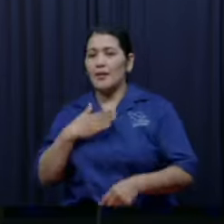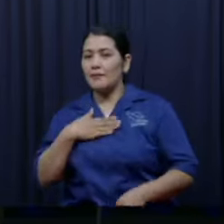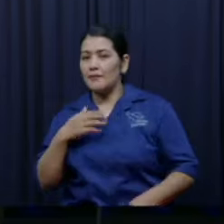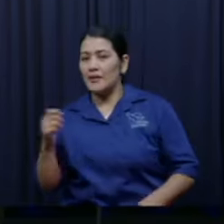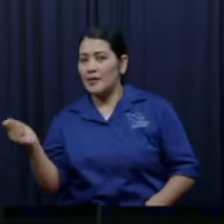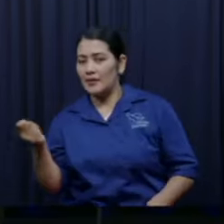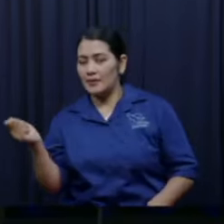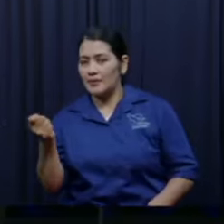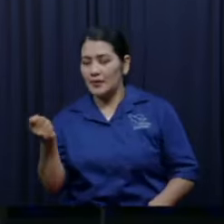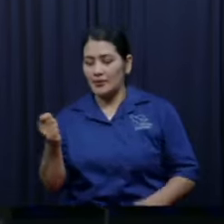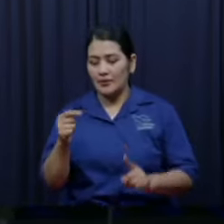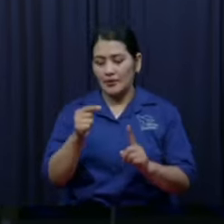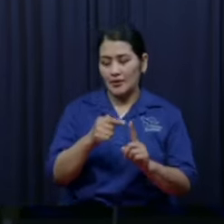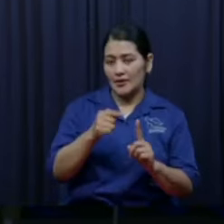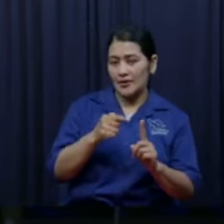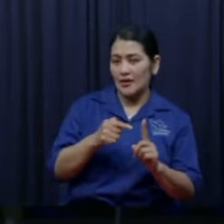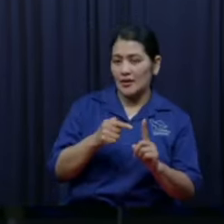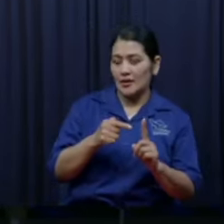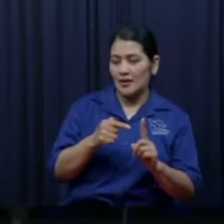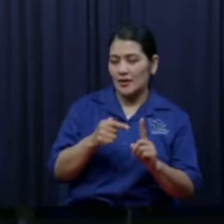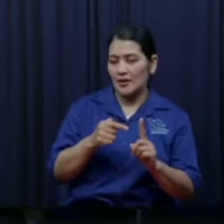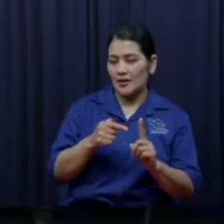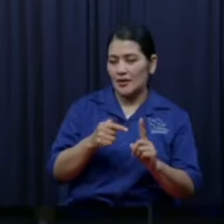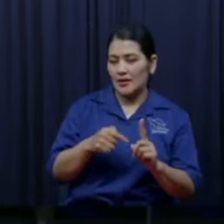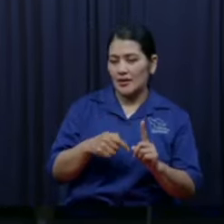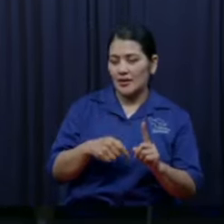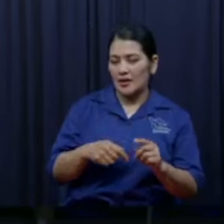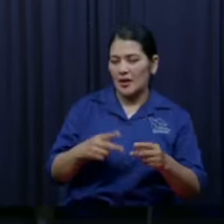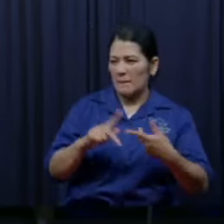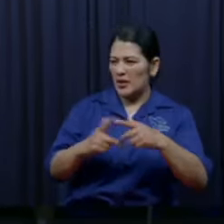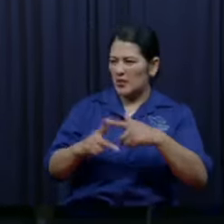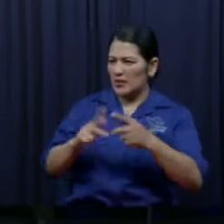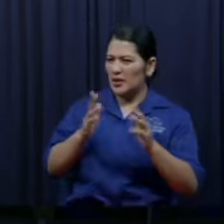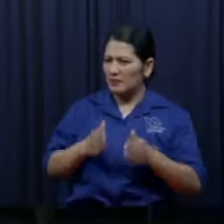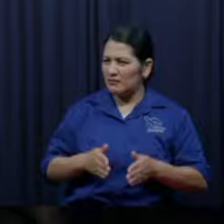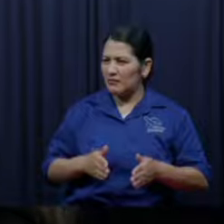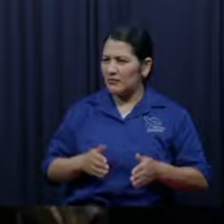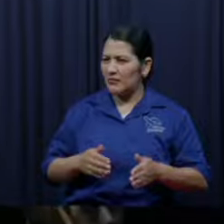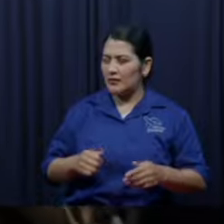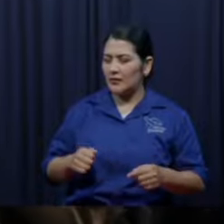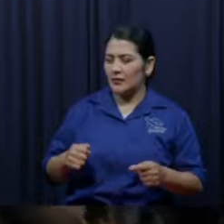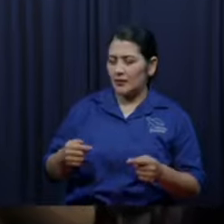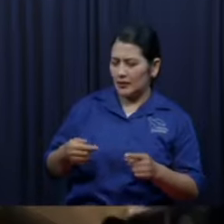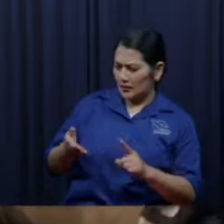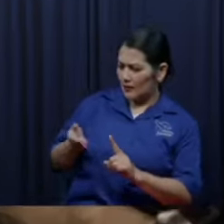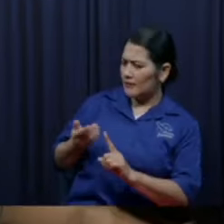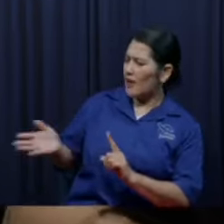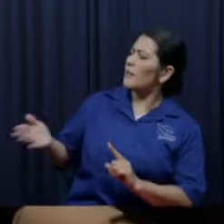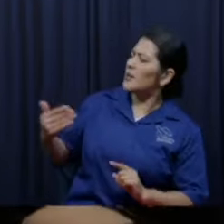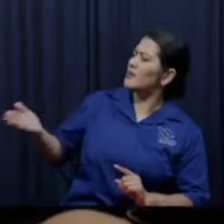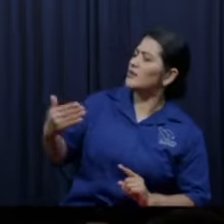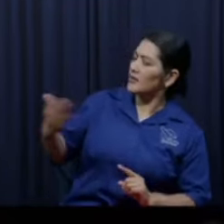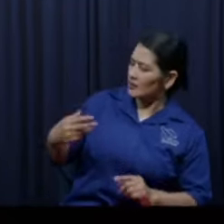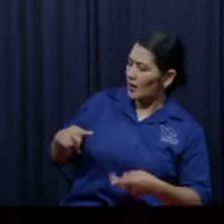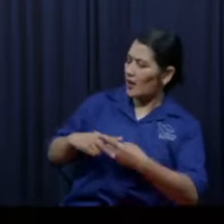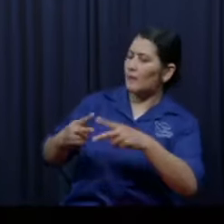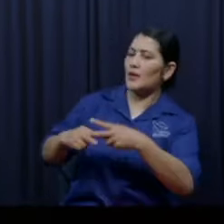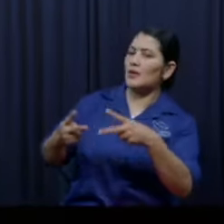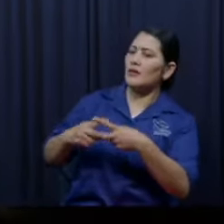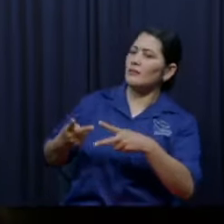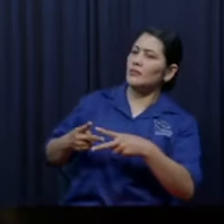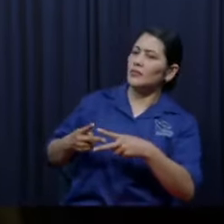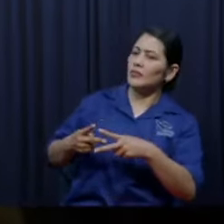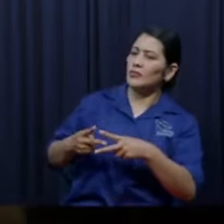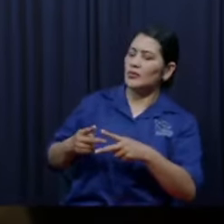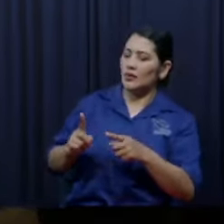peleémonos se le quedó no leo ah sos cobarde no leo y por qué no te peleas por qué no leo